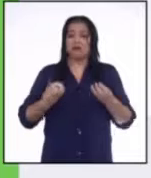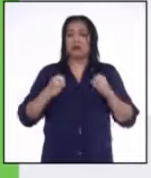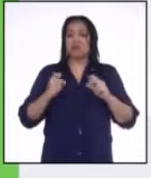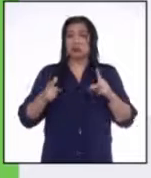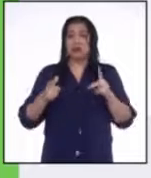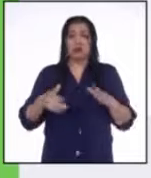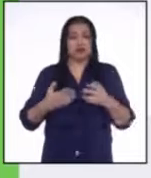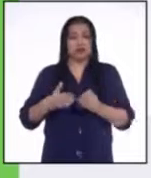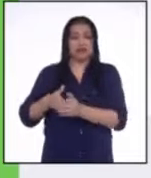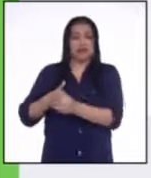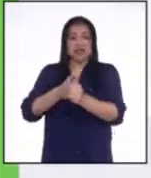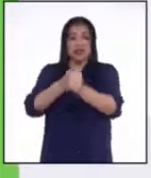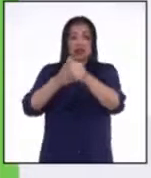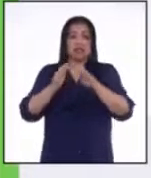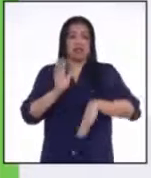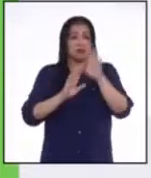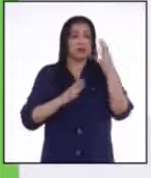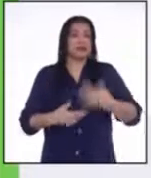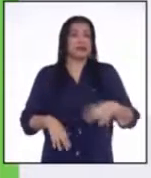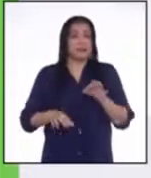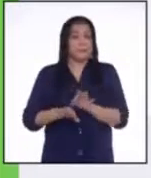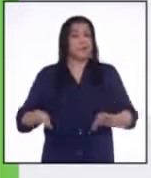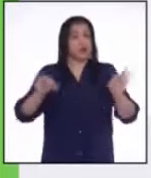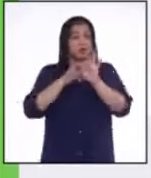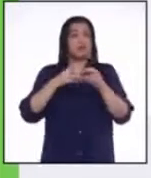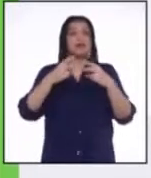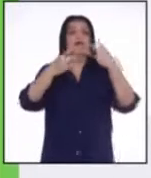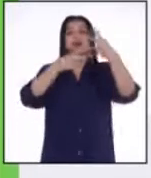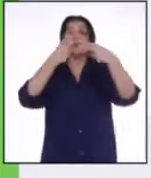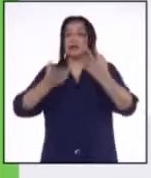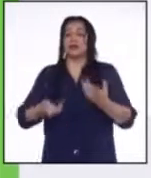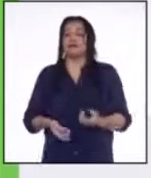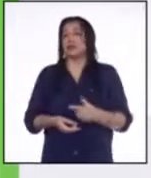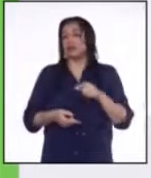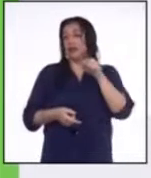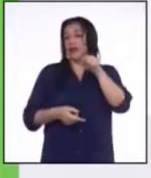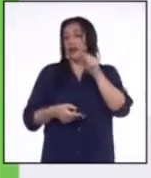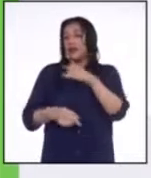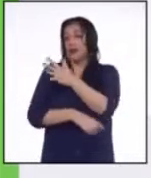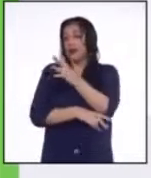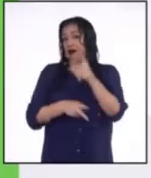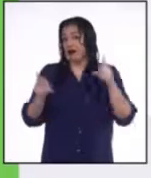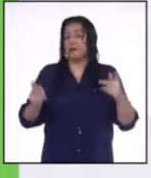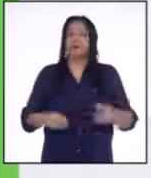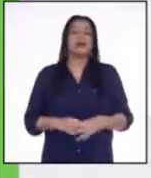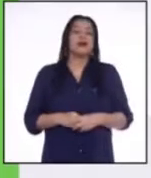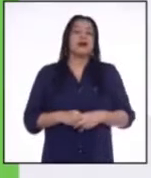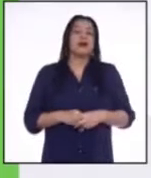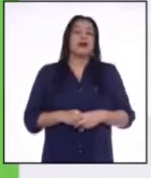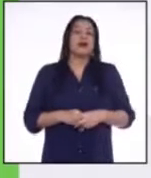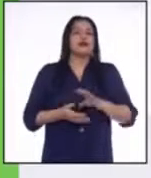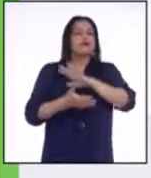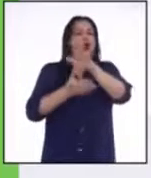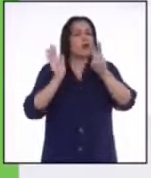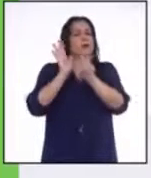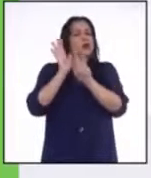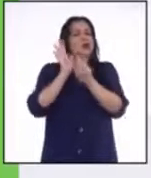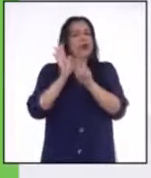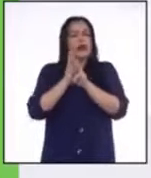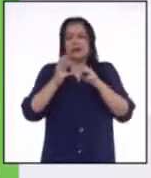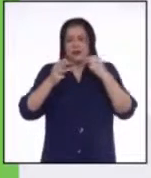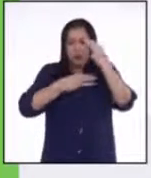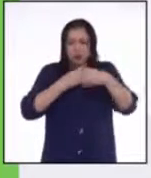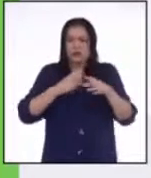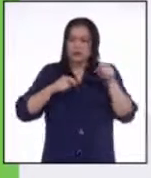de ser los guías de los más importantes visitantes que llegan a la región de Loreto. Tenemos, recibimos voluntarios de todas partes del mundo, vienen a